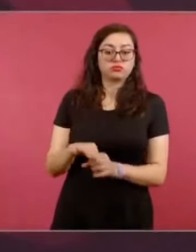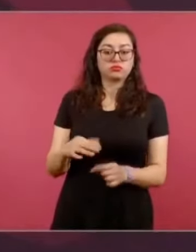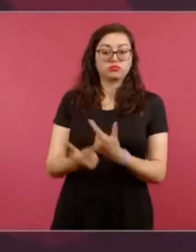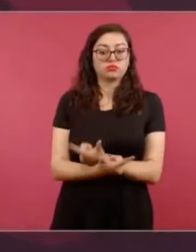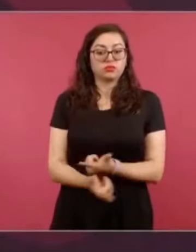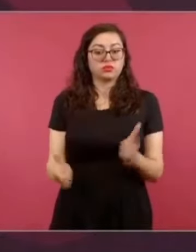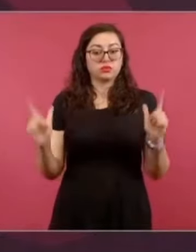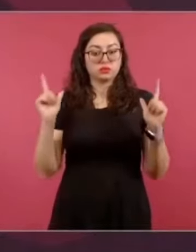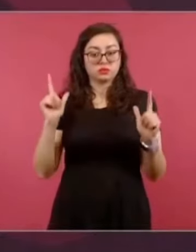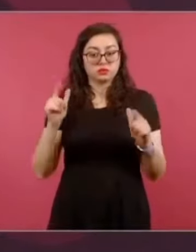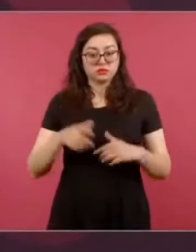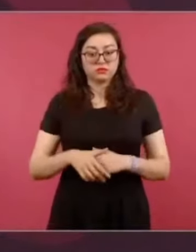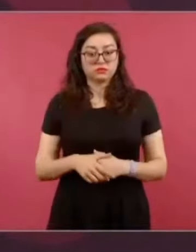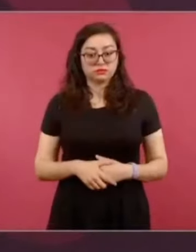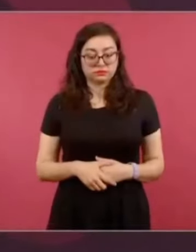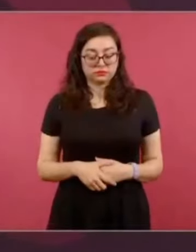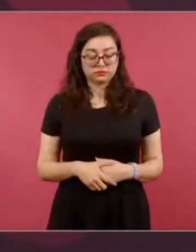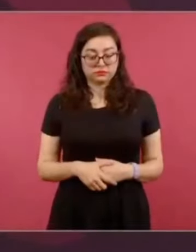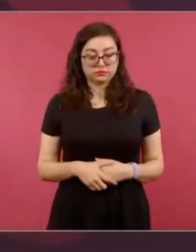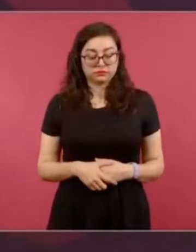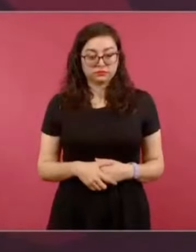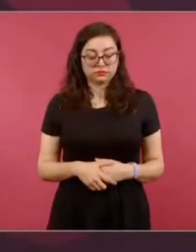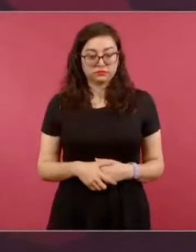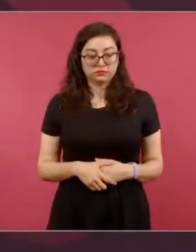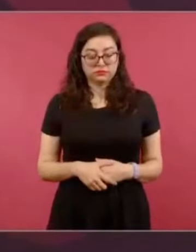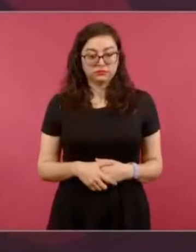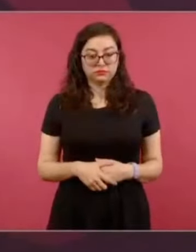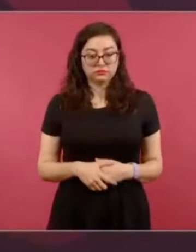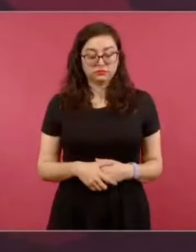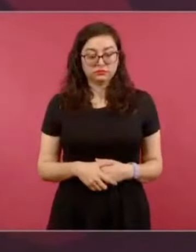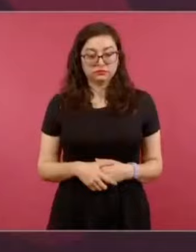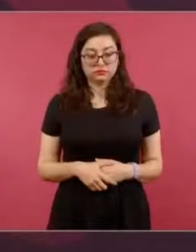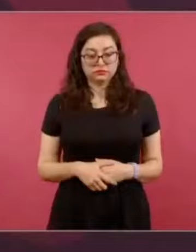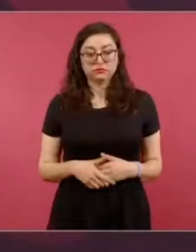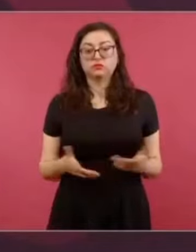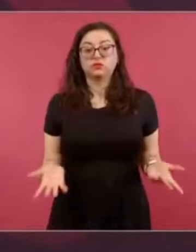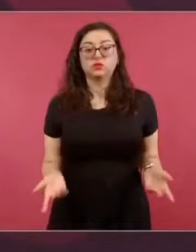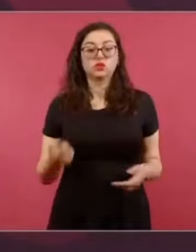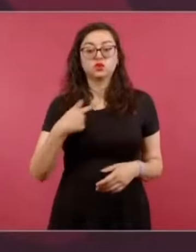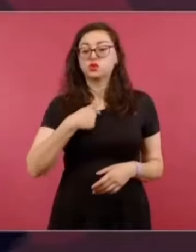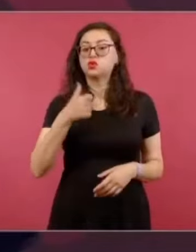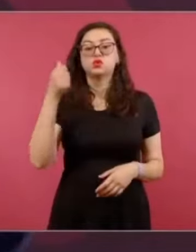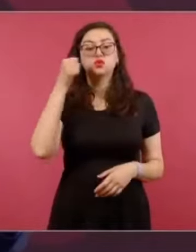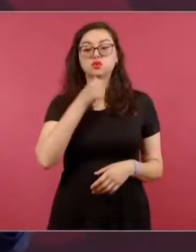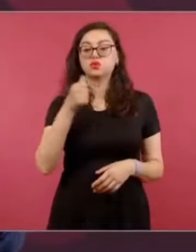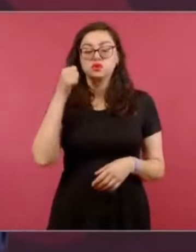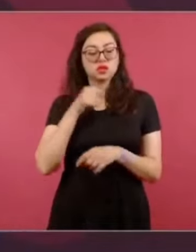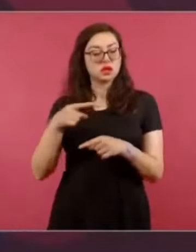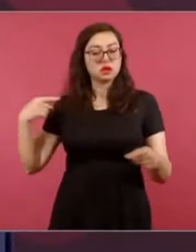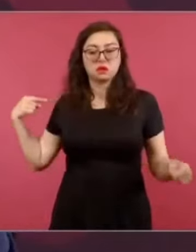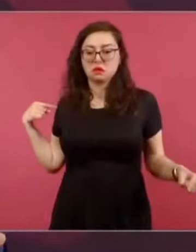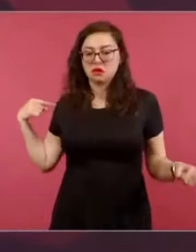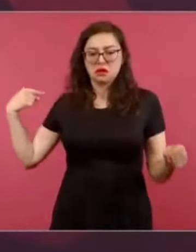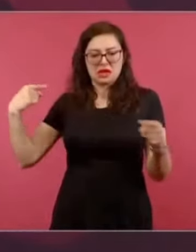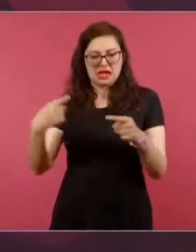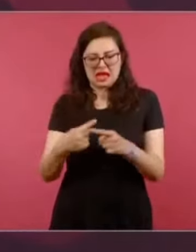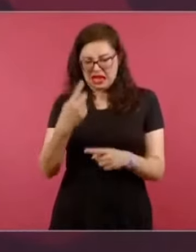Por eso yo estoy en contra de desafueros, de